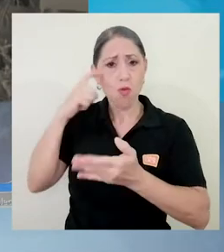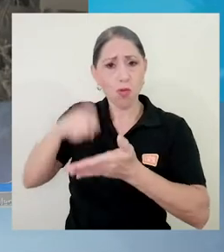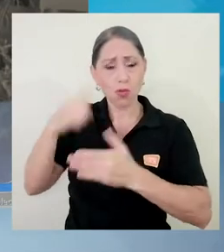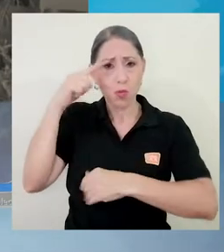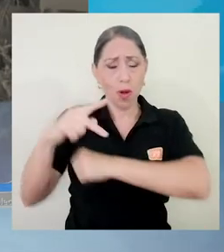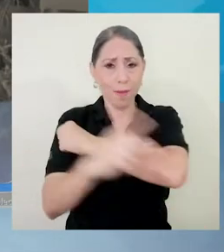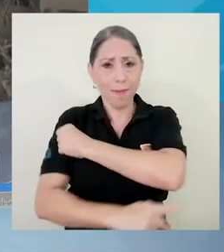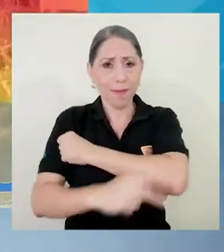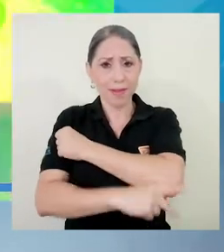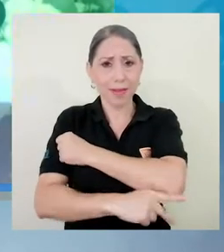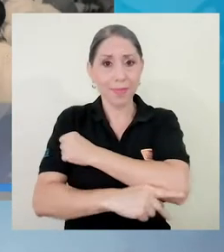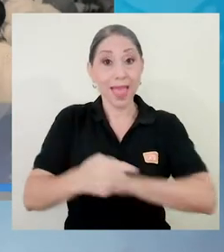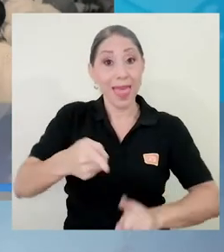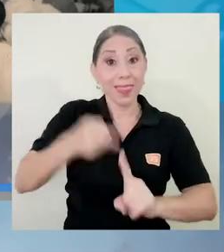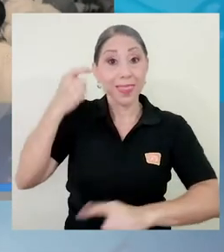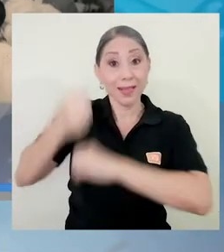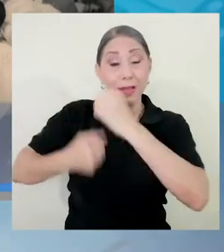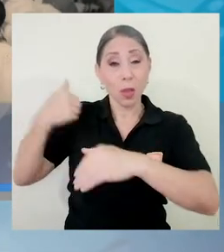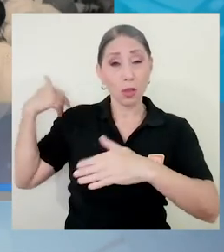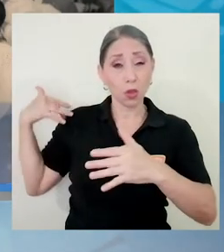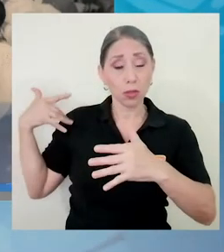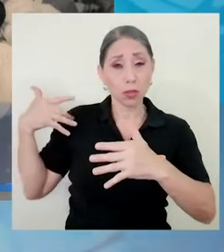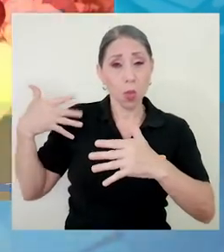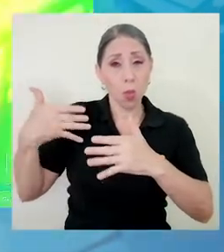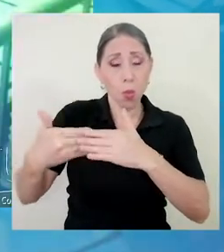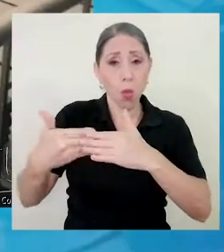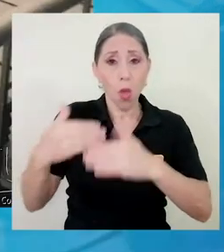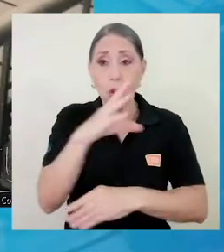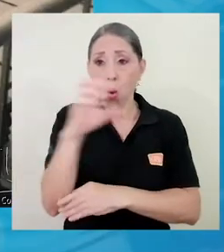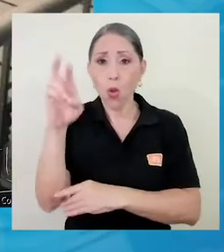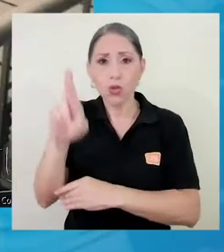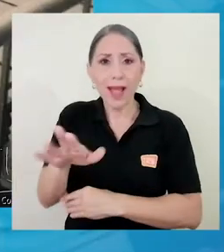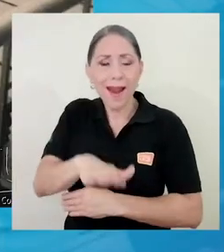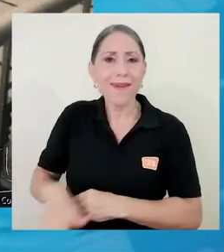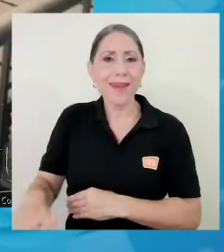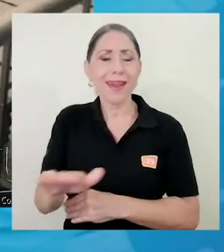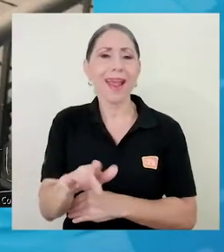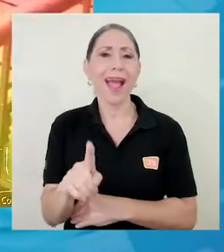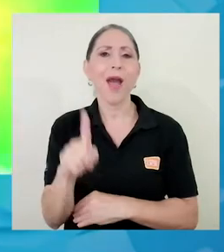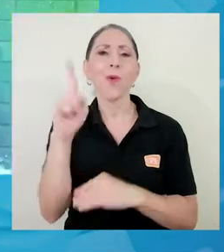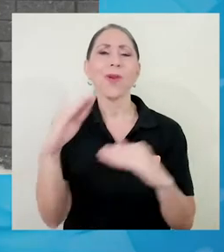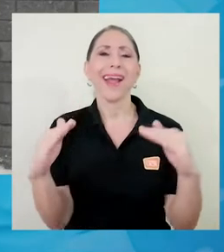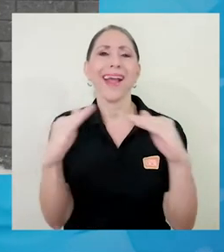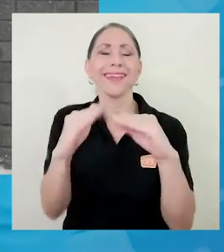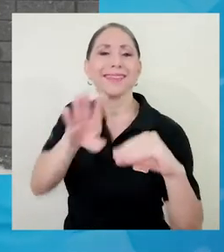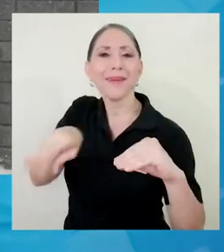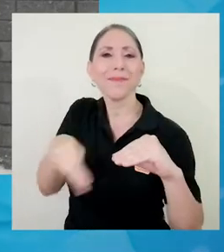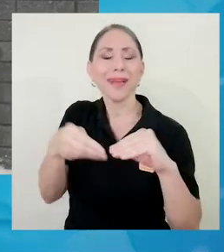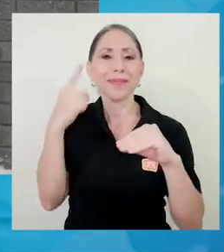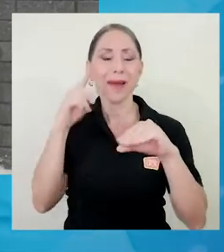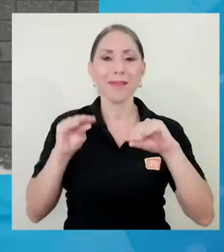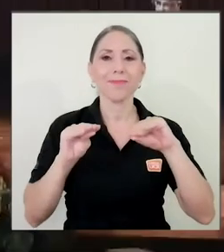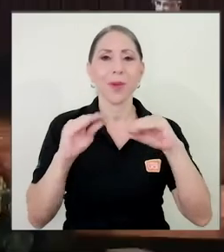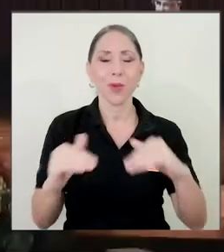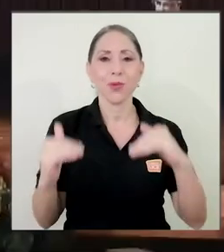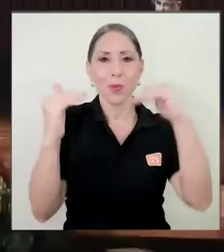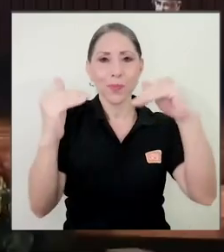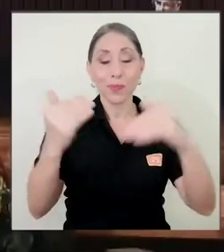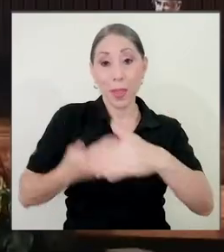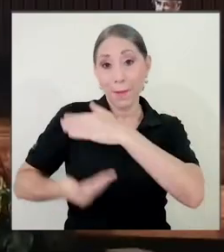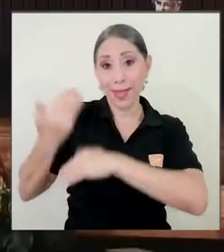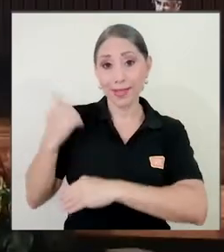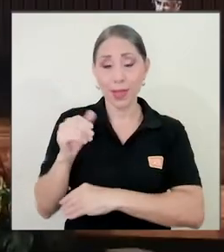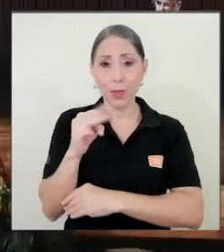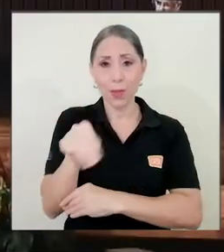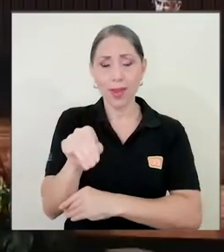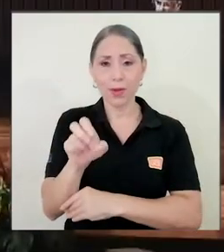la patria. Desde entonces, el pueblo costarricense contó con una casa más para la educación superior. El pasado